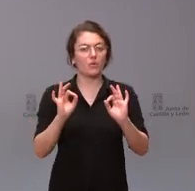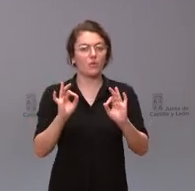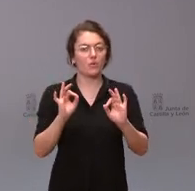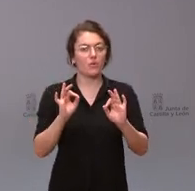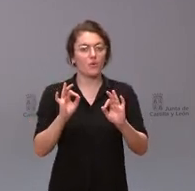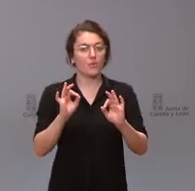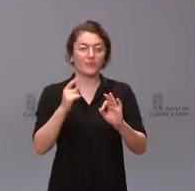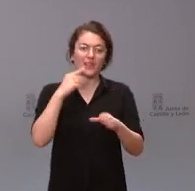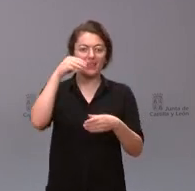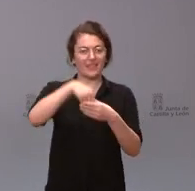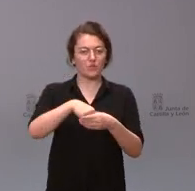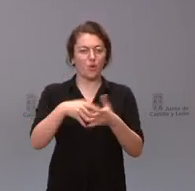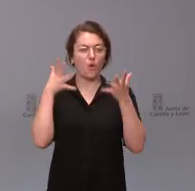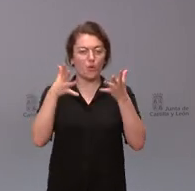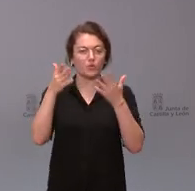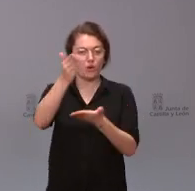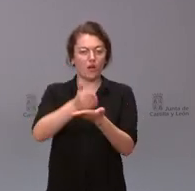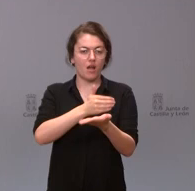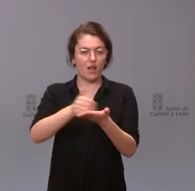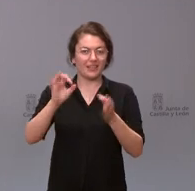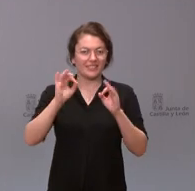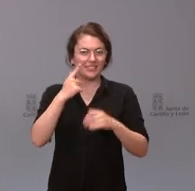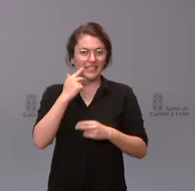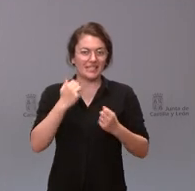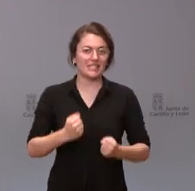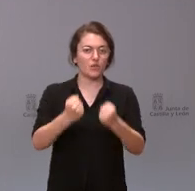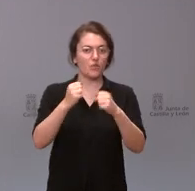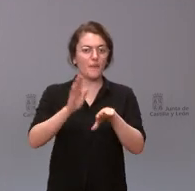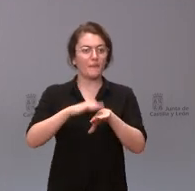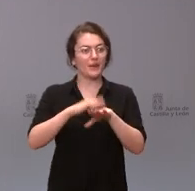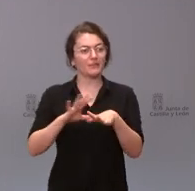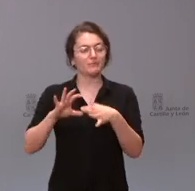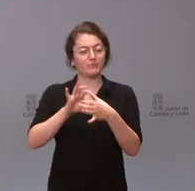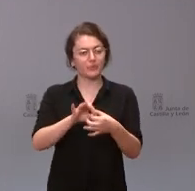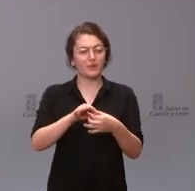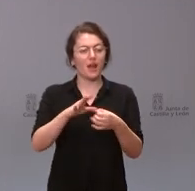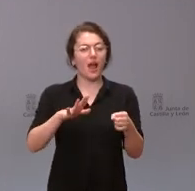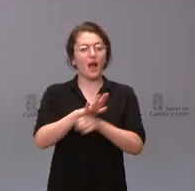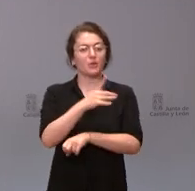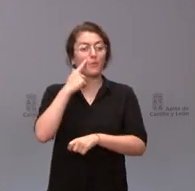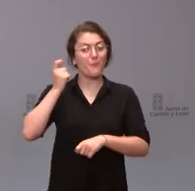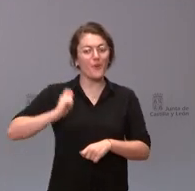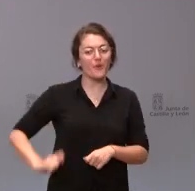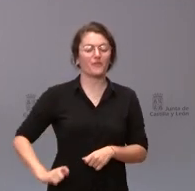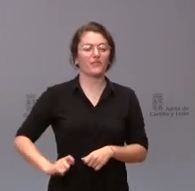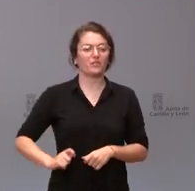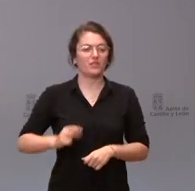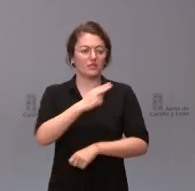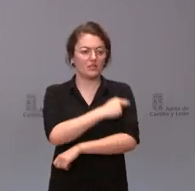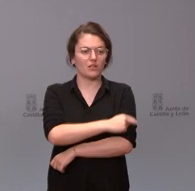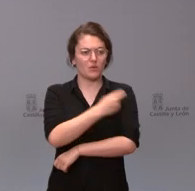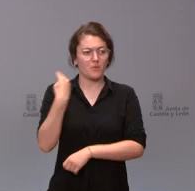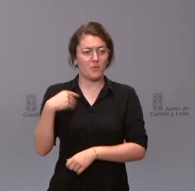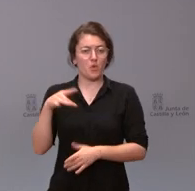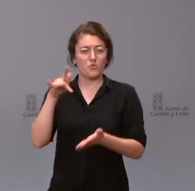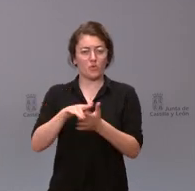consejo interterriado del sistema nacional de salud relacionado precisamente con el ámbito de los profesionales sanitarios y ya lo planteamos en la conferencia de